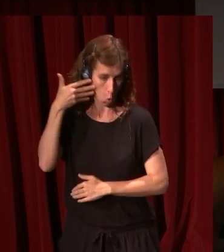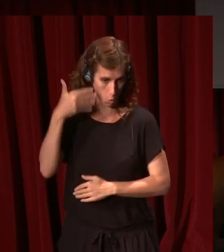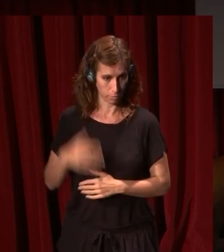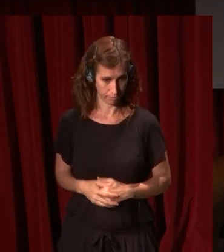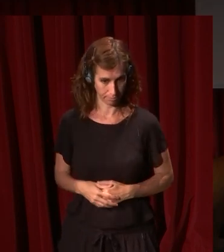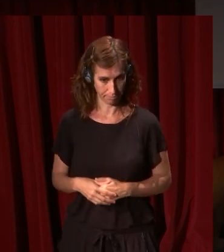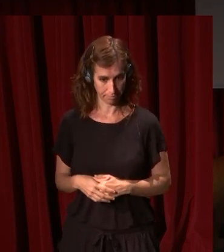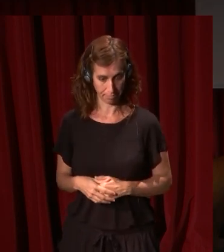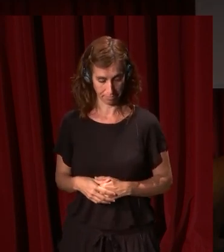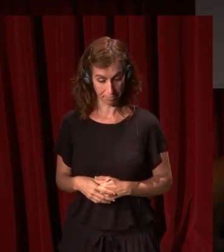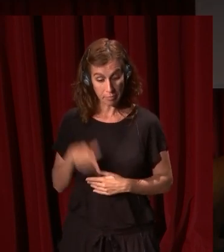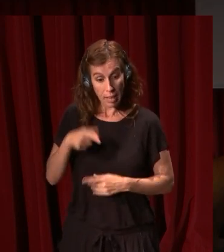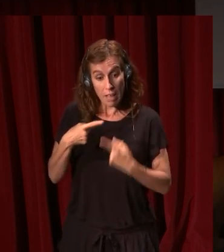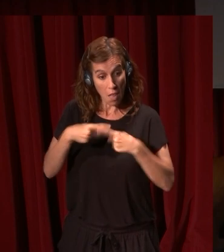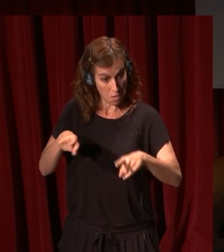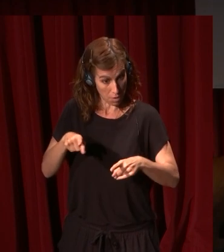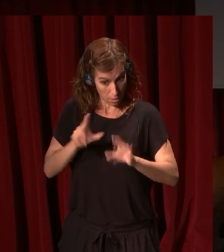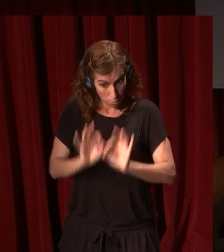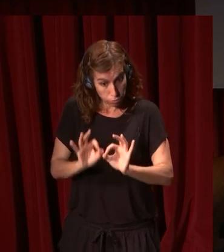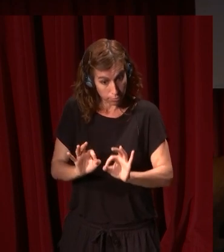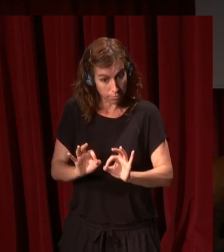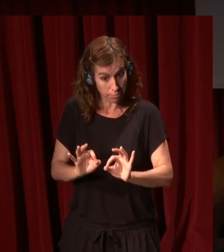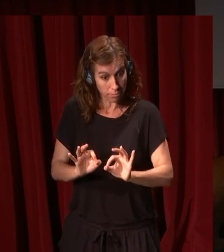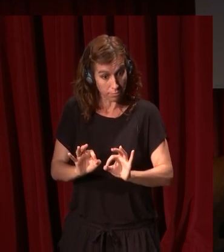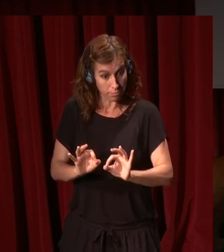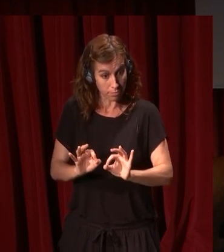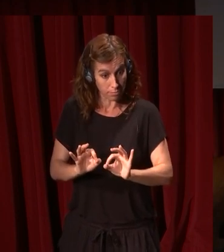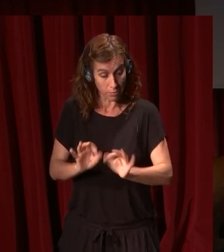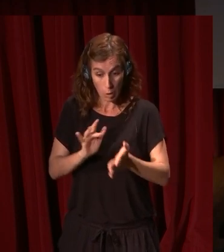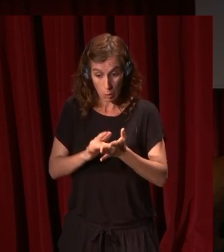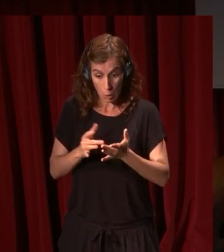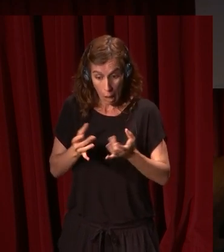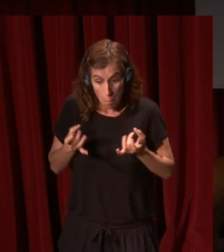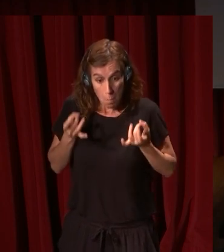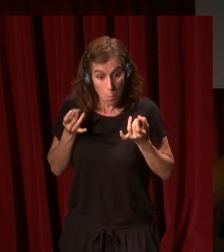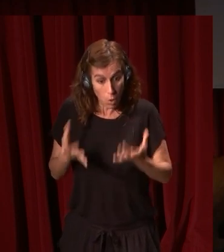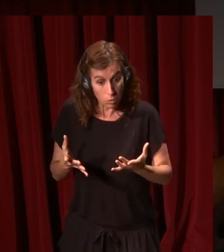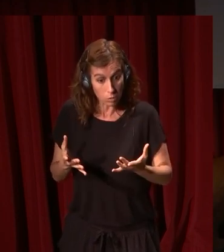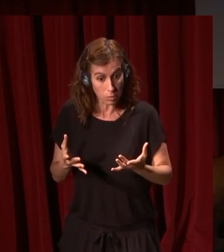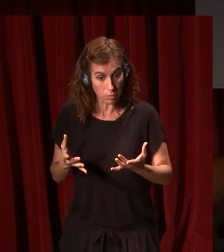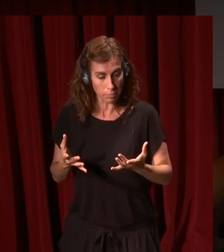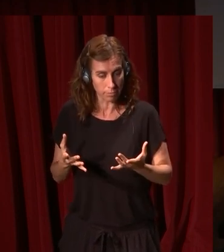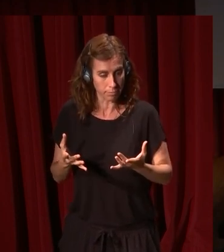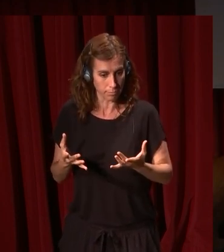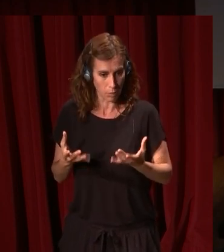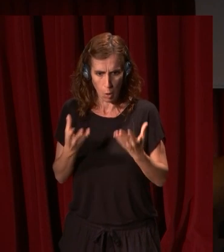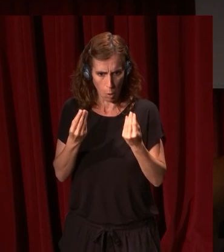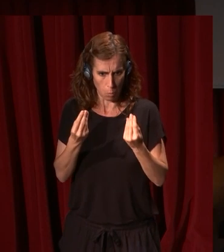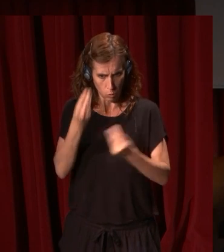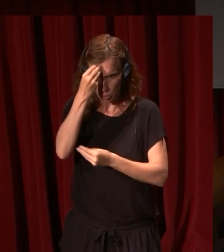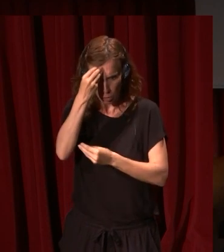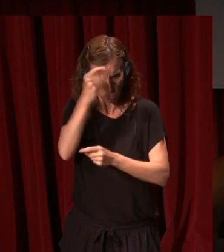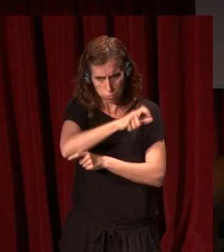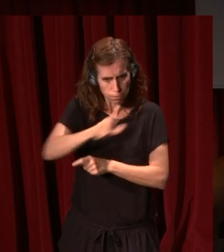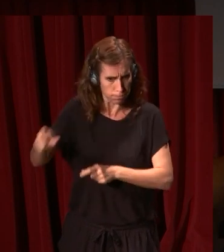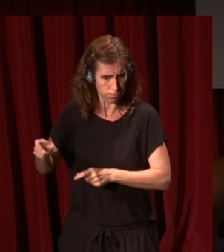Esa diferencia que es real y que es importante, desde muy temprano, en voz de muchos comentaristas, se